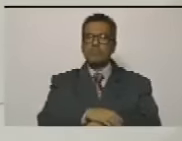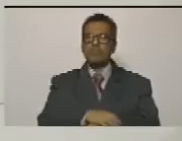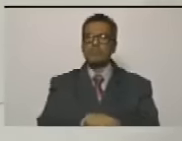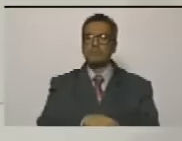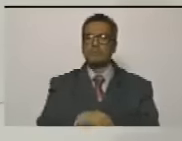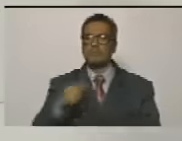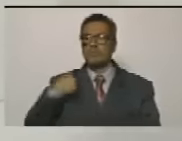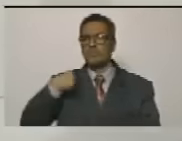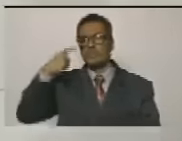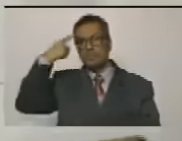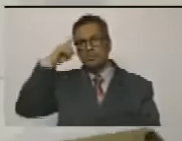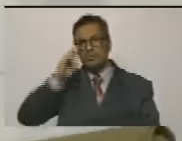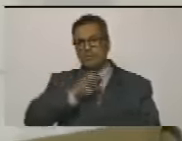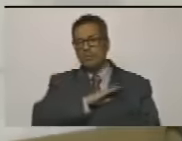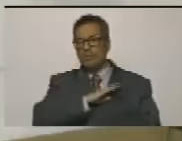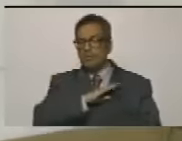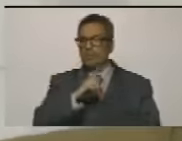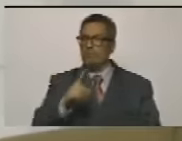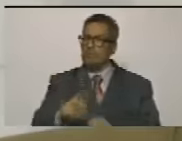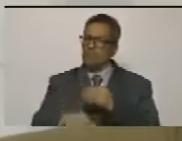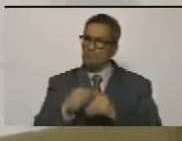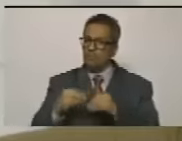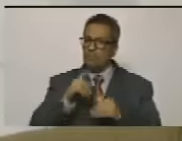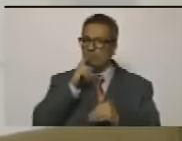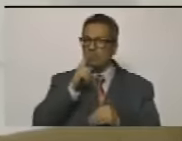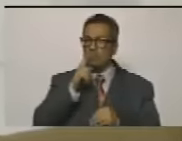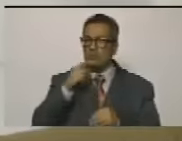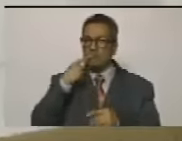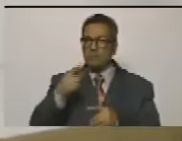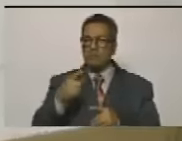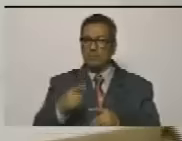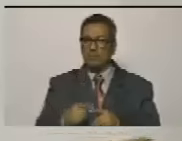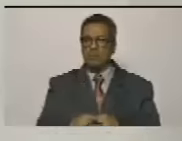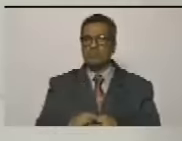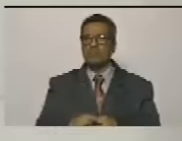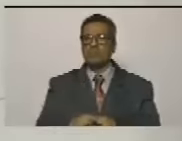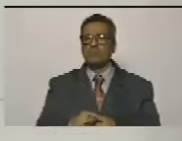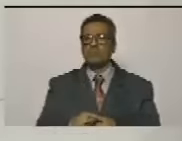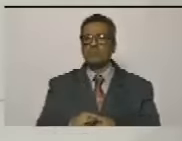o tiene rabo de paja o es fanático de una visa